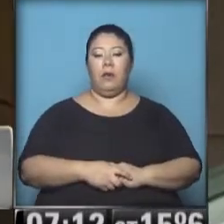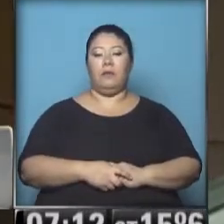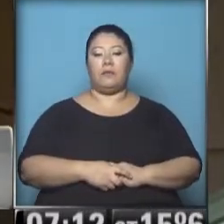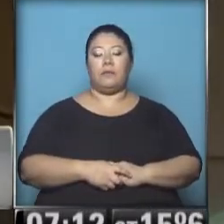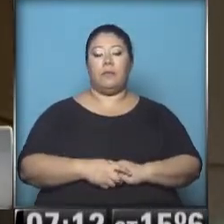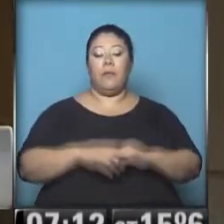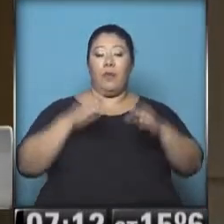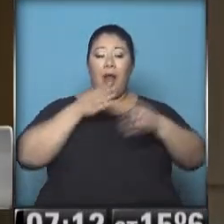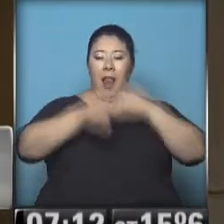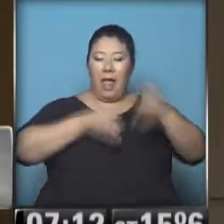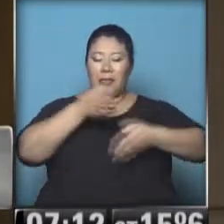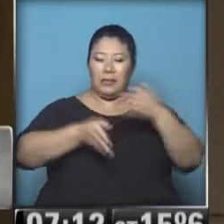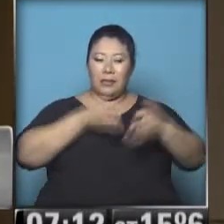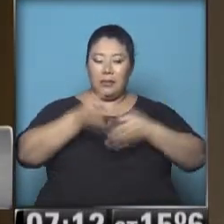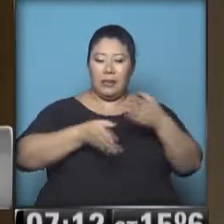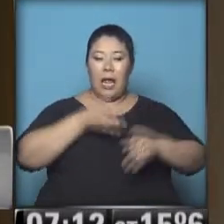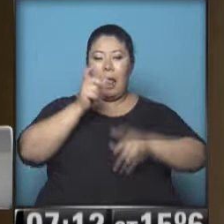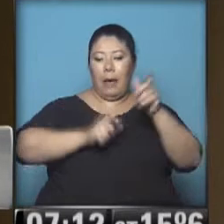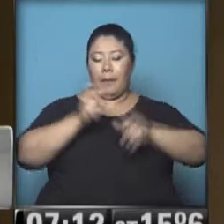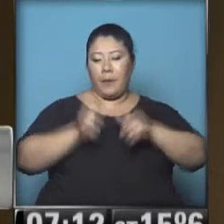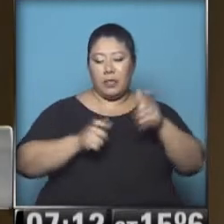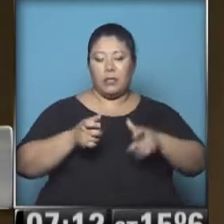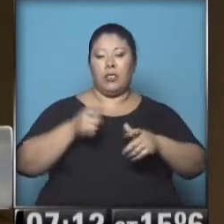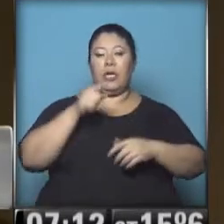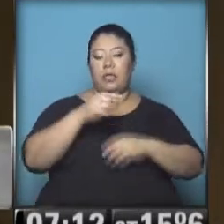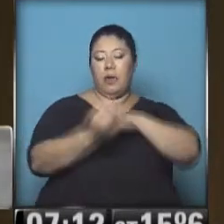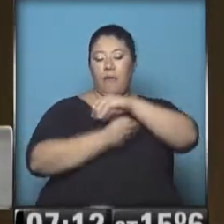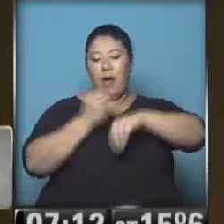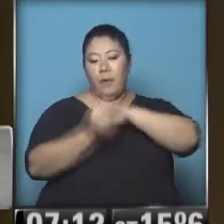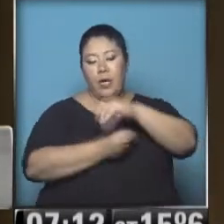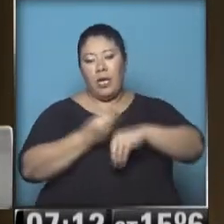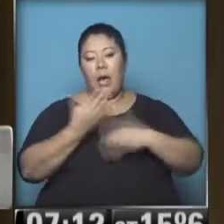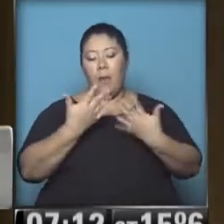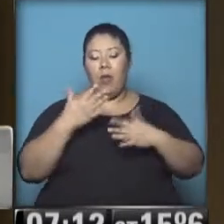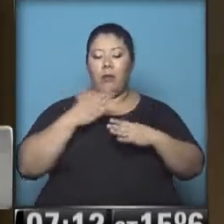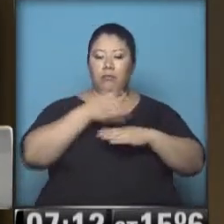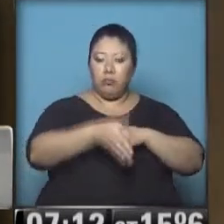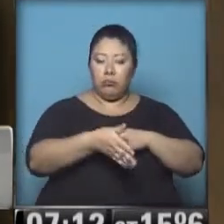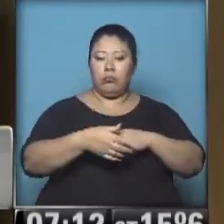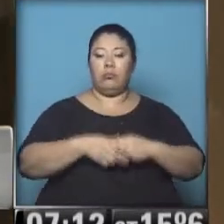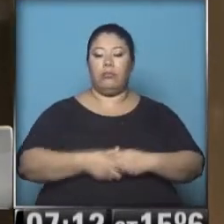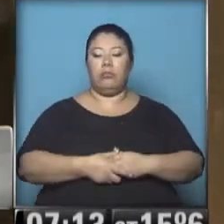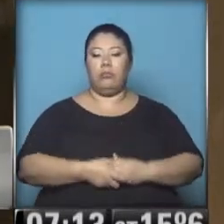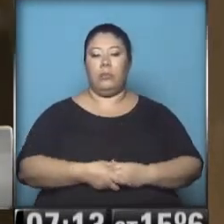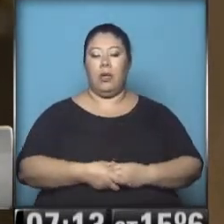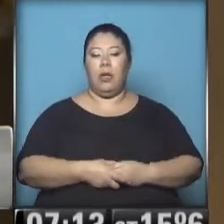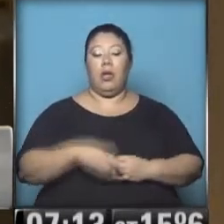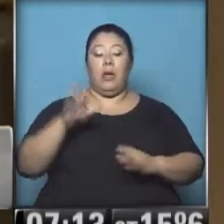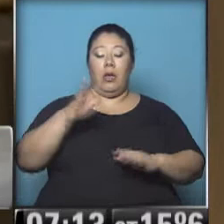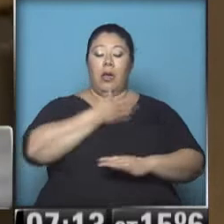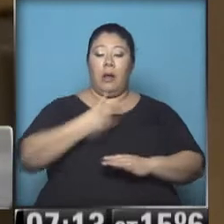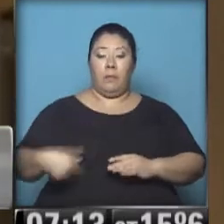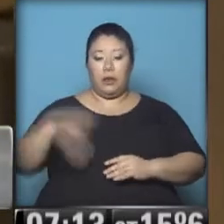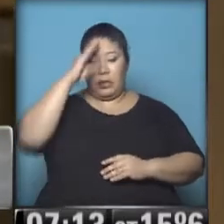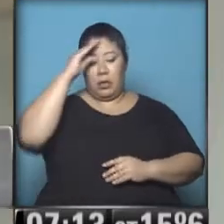y egresan, por supuesto, familiares y también miembros de la presidencia. Recordemos que la presidenta Cristina Fernández de Kirchner fue internada en este